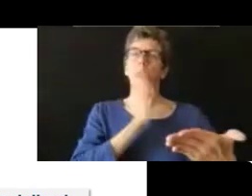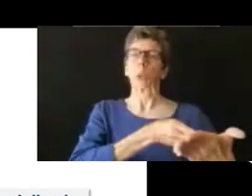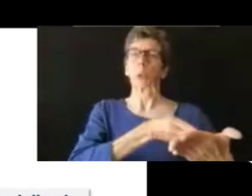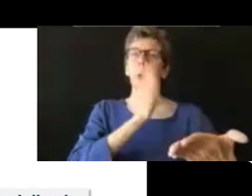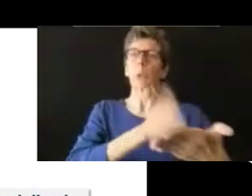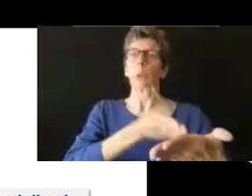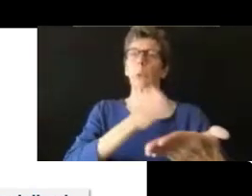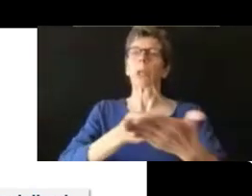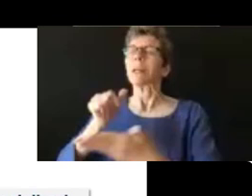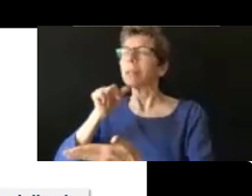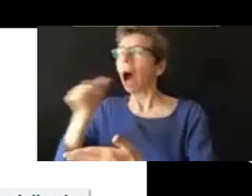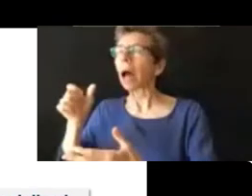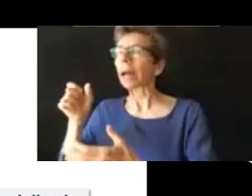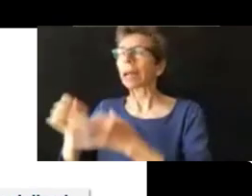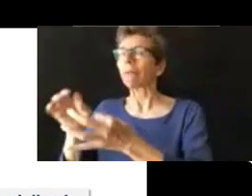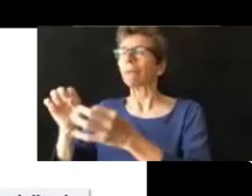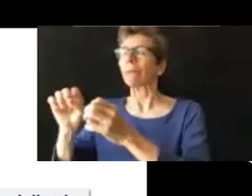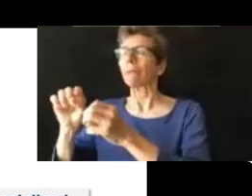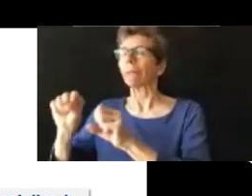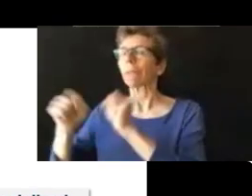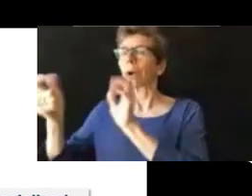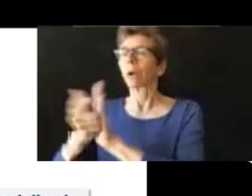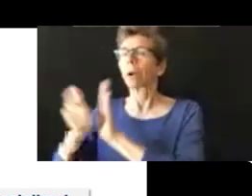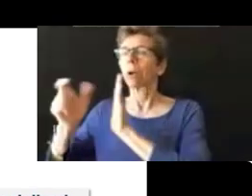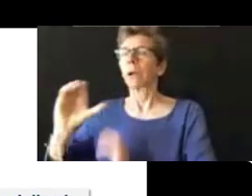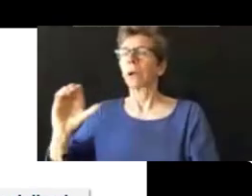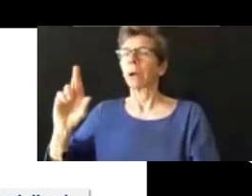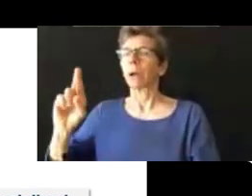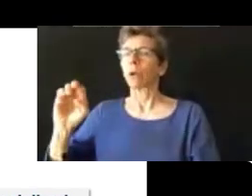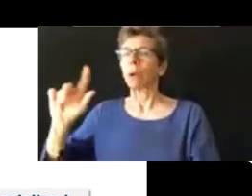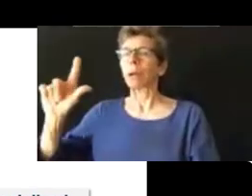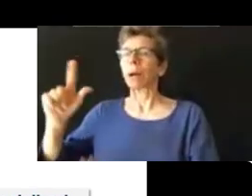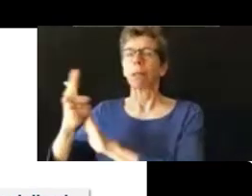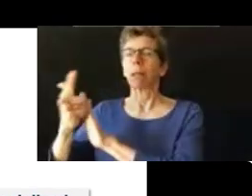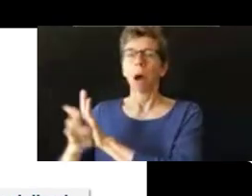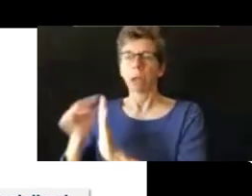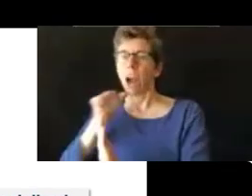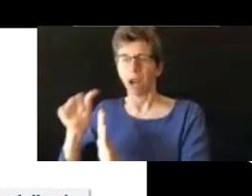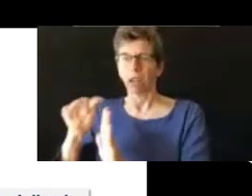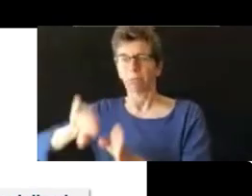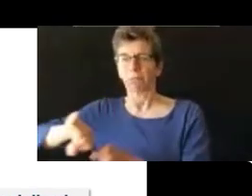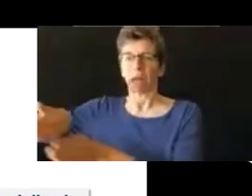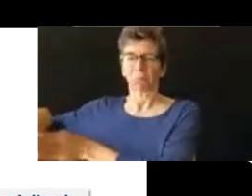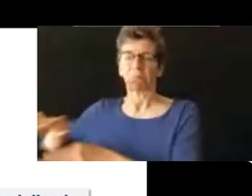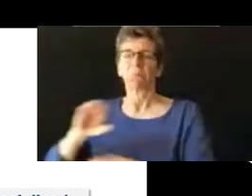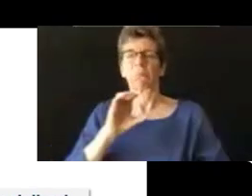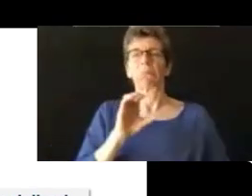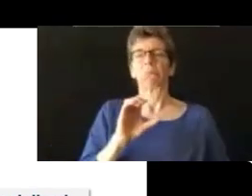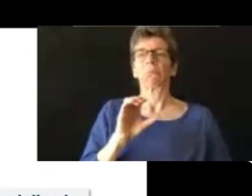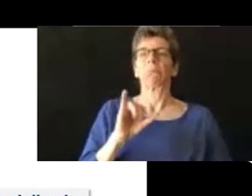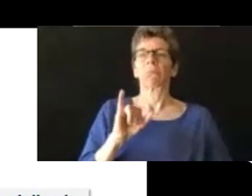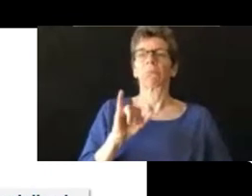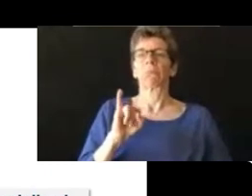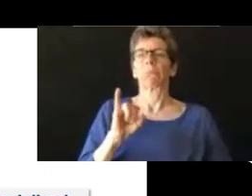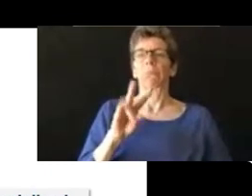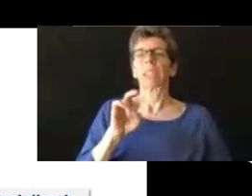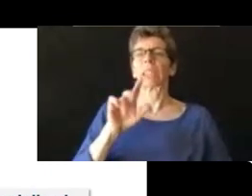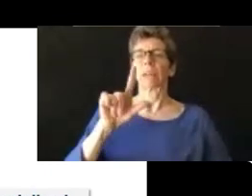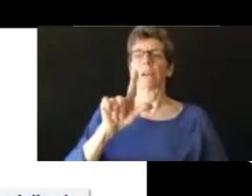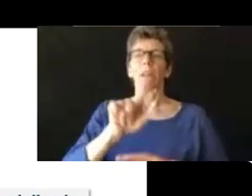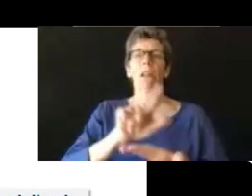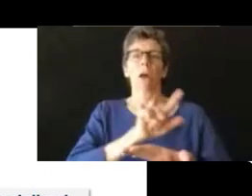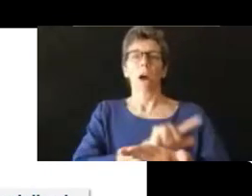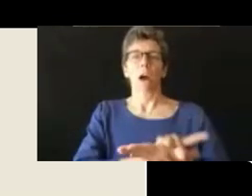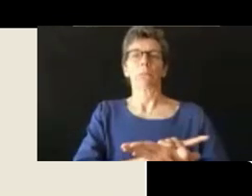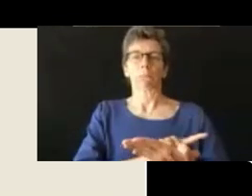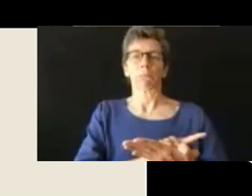no sea penal. En el caso penal, uno puede obtener un abogado de oficio, si no puede pagar un abogado. Y si uno no quiere pasar